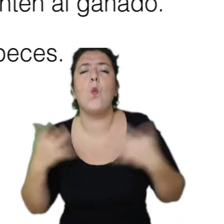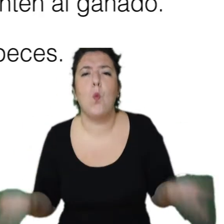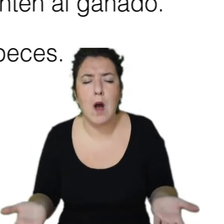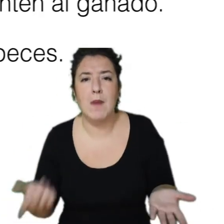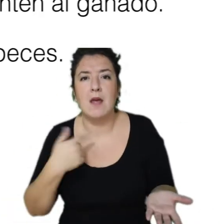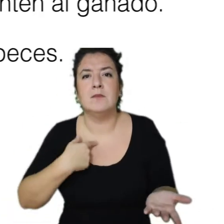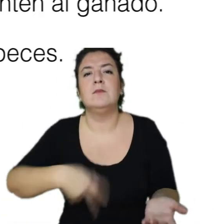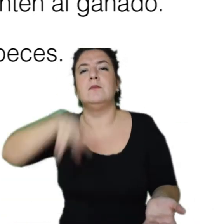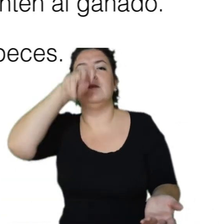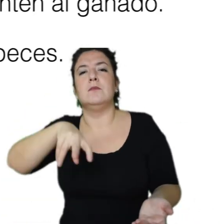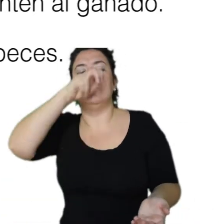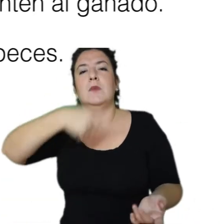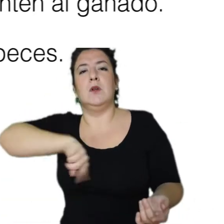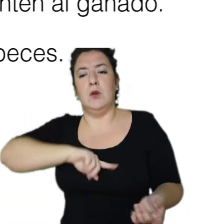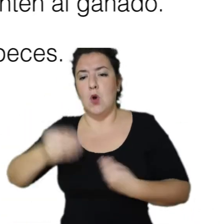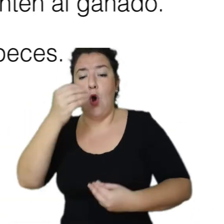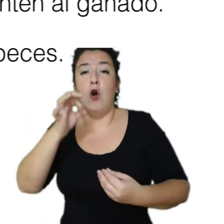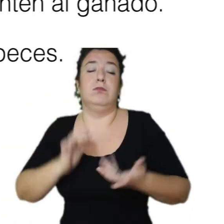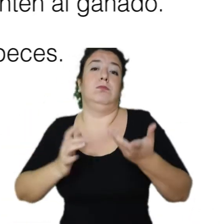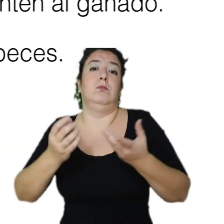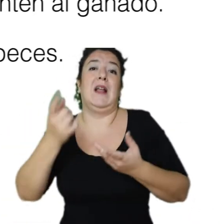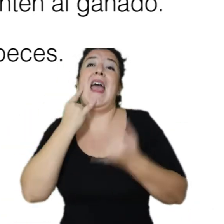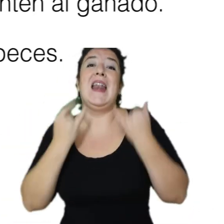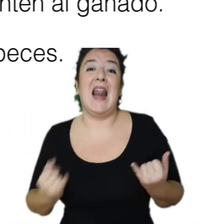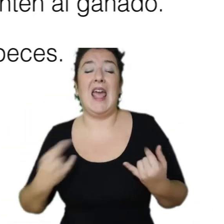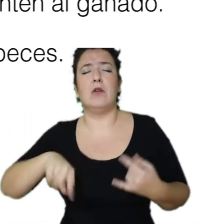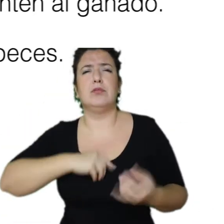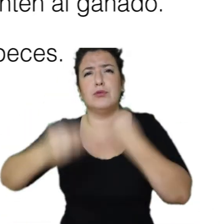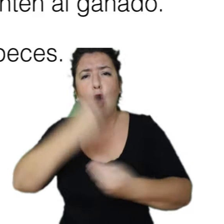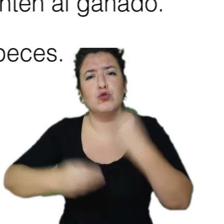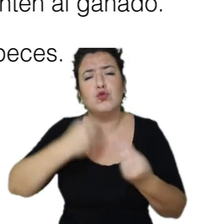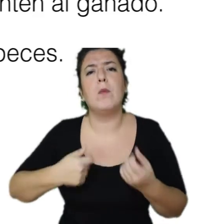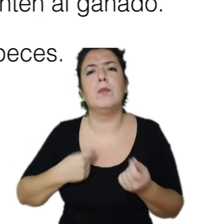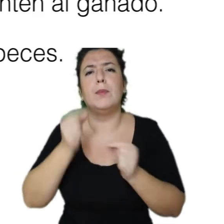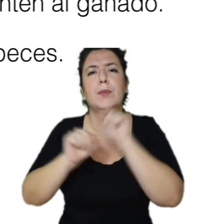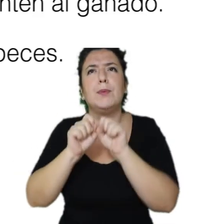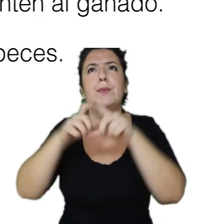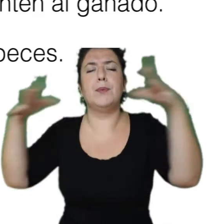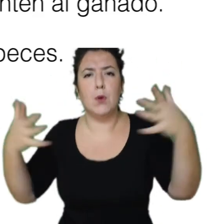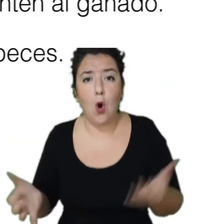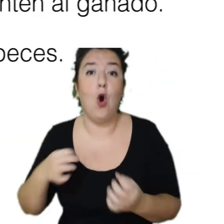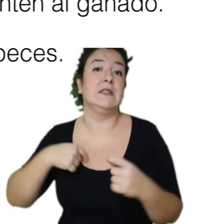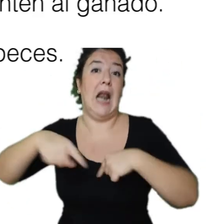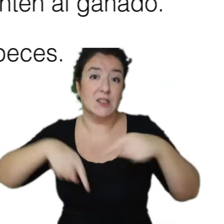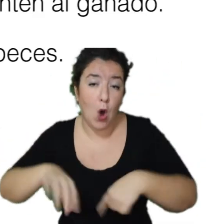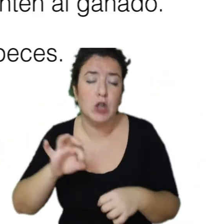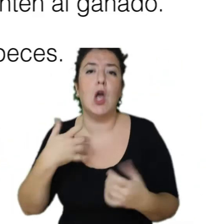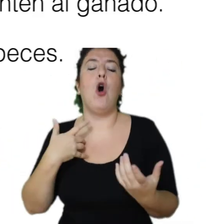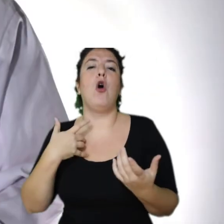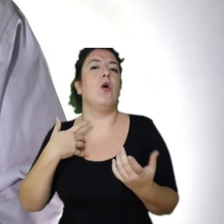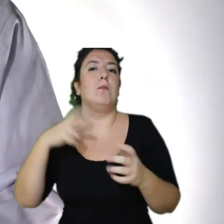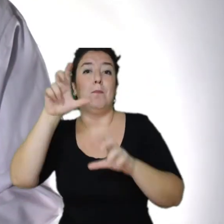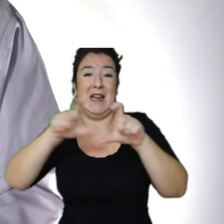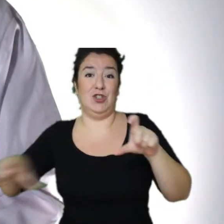carbono que provoca nuestro consumo energético, o el transporte de mercancías, de personas, etc.